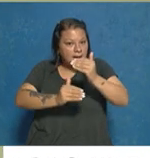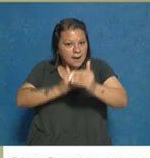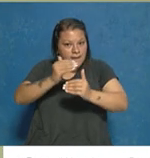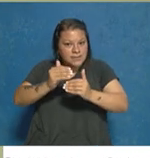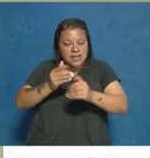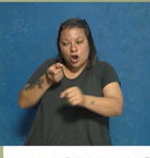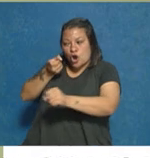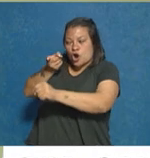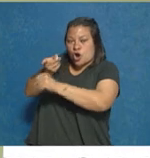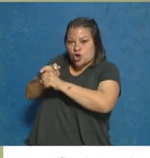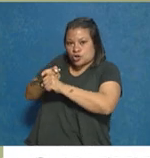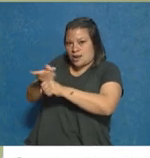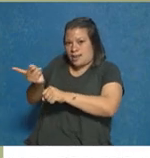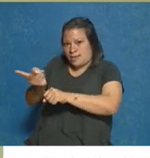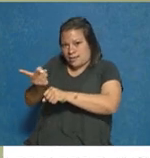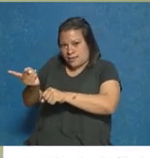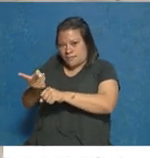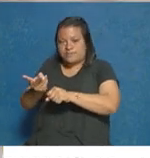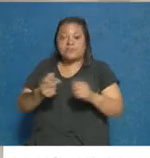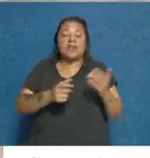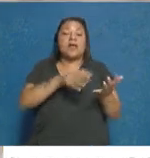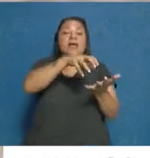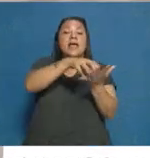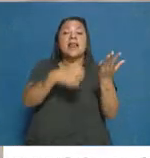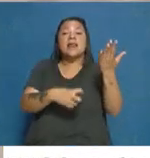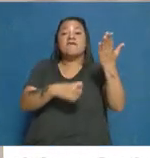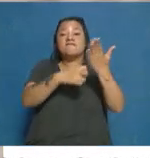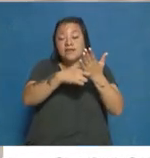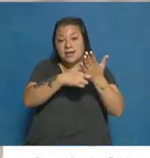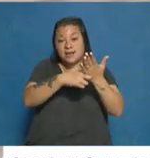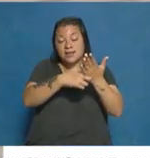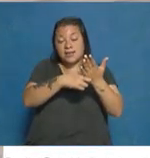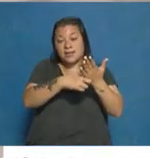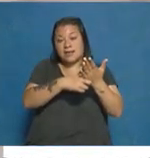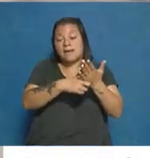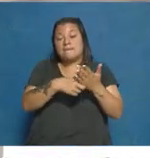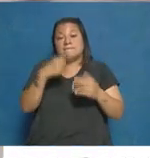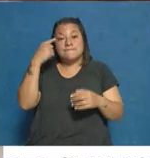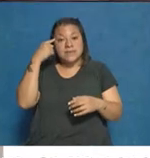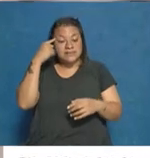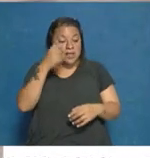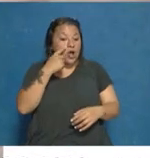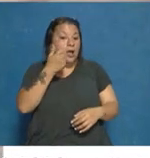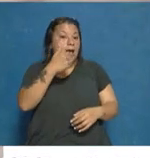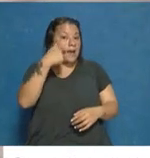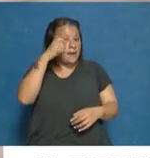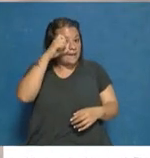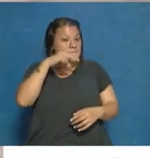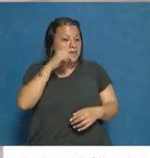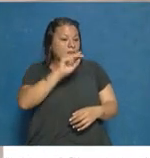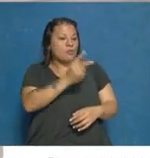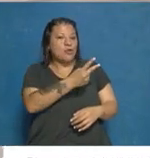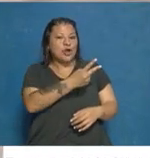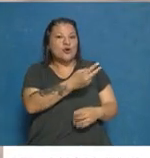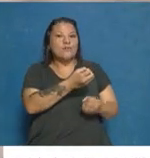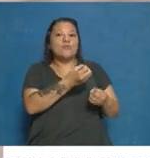querella y la fiscalía. La fiscalía entiende y cree que Amieva murió por efecto del golpe que